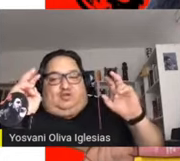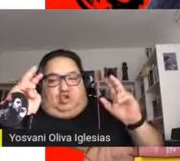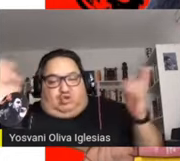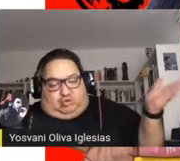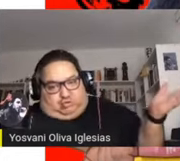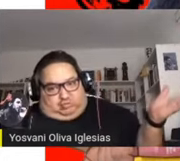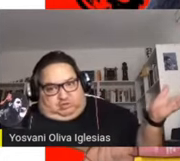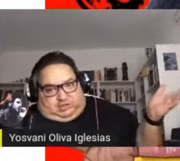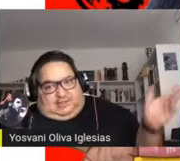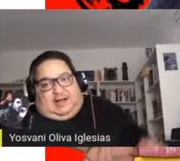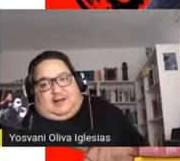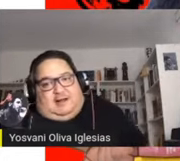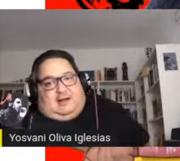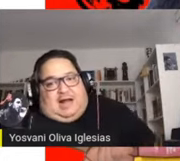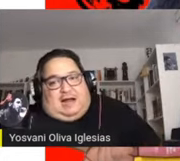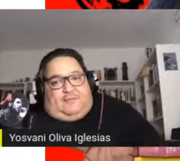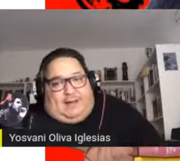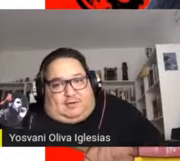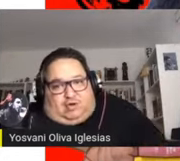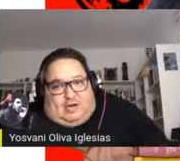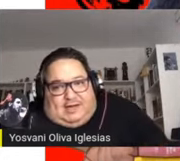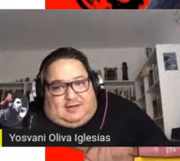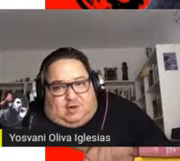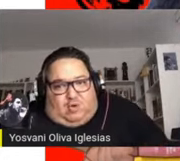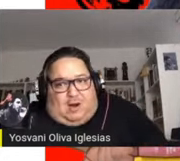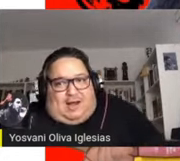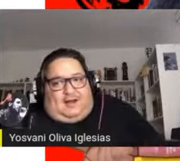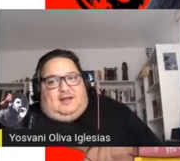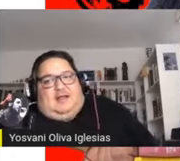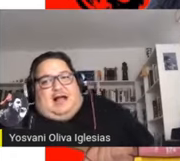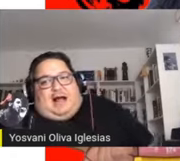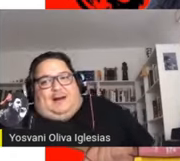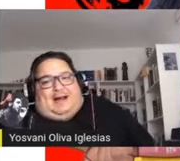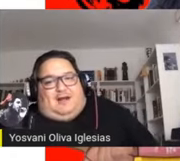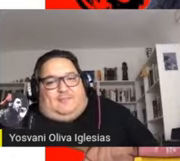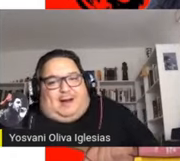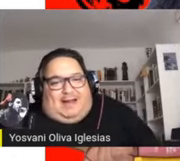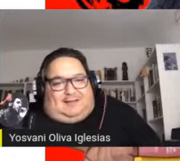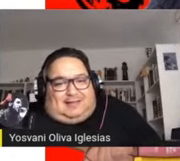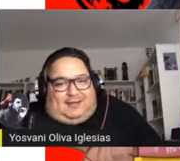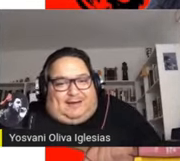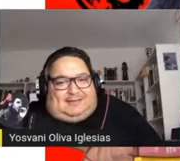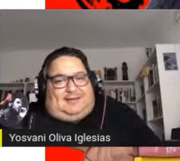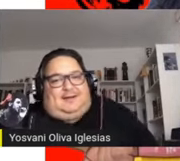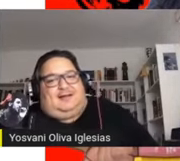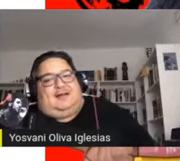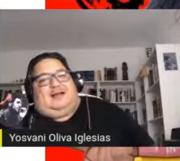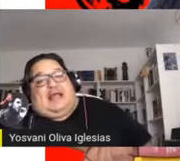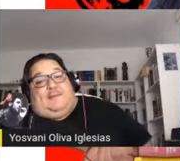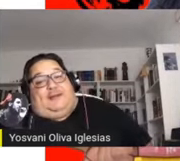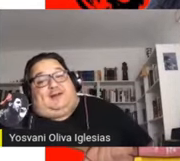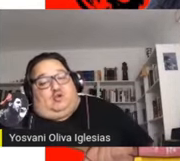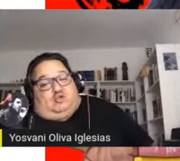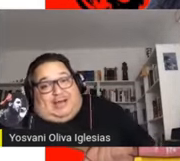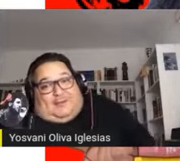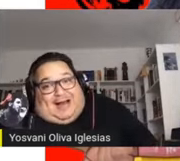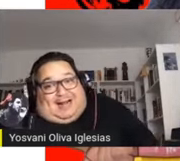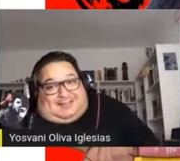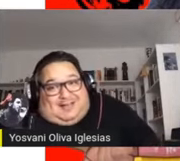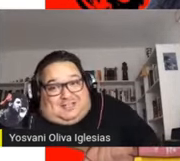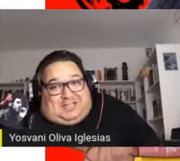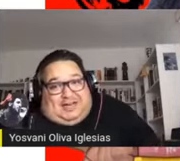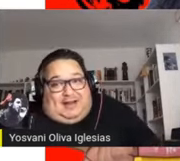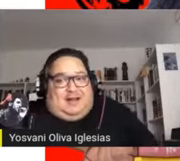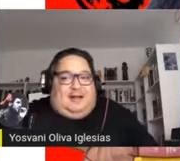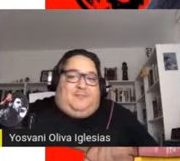juiciosos cita Alberto Nín de Uruguay, Amaral Valente de Brasil, Emilio C.